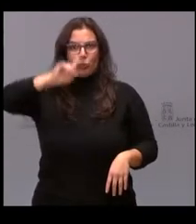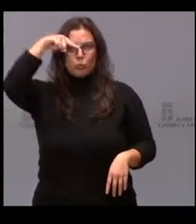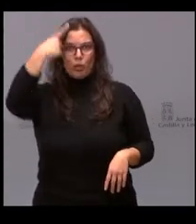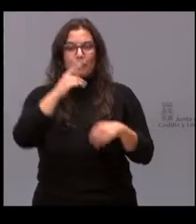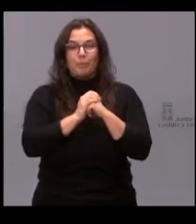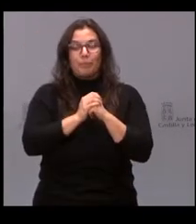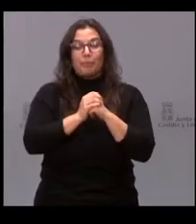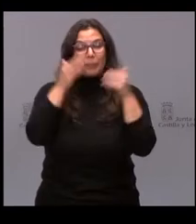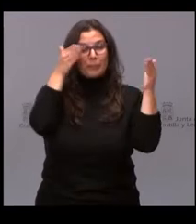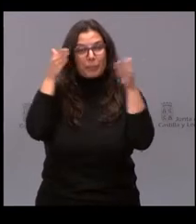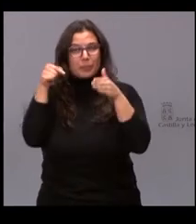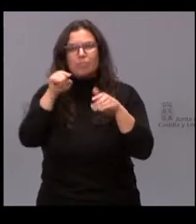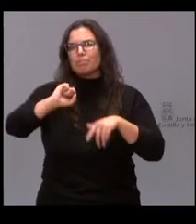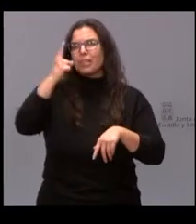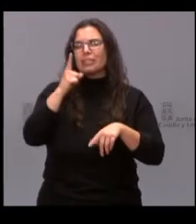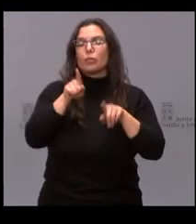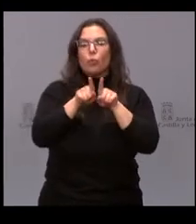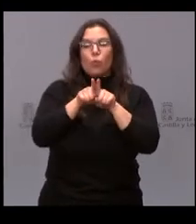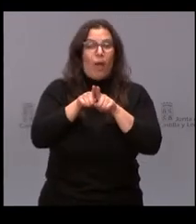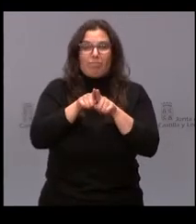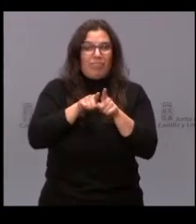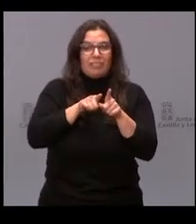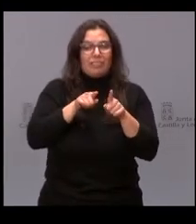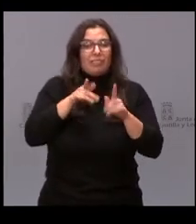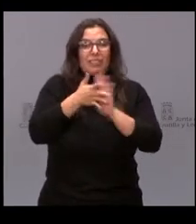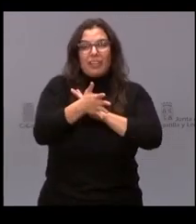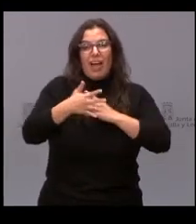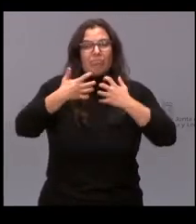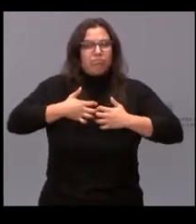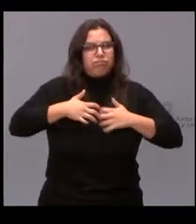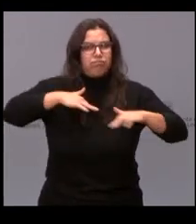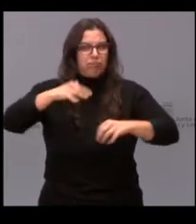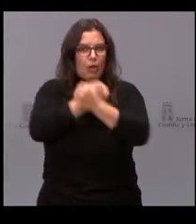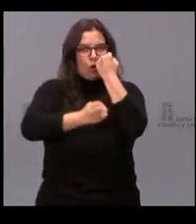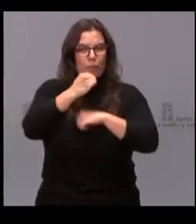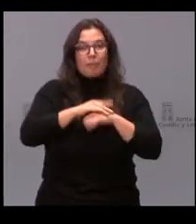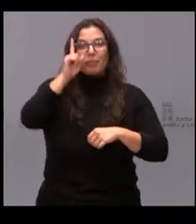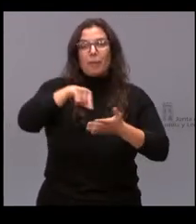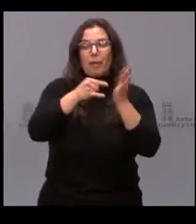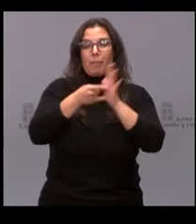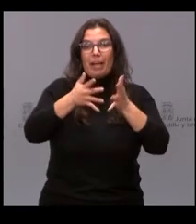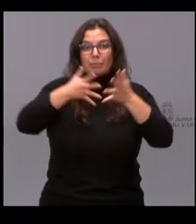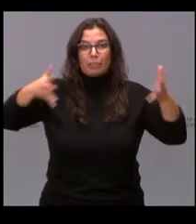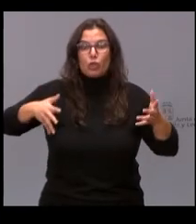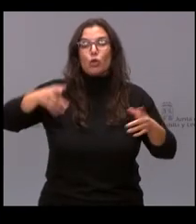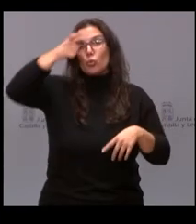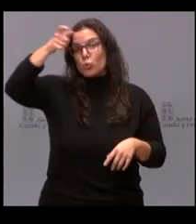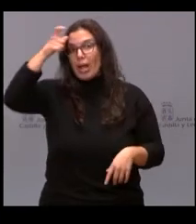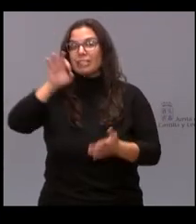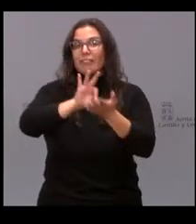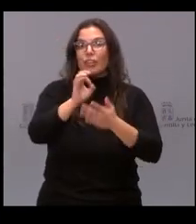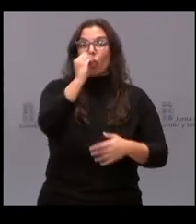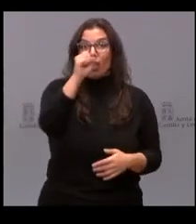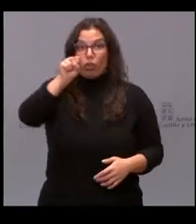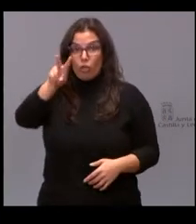que inciden en el desarrollo de la actividad económica. Además, el Plan de Expansión Rural del Servicio 012 ofrecerá a los